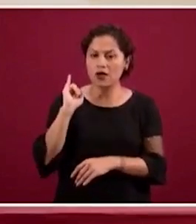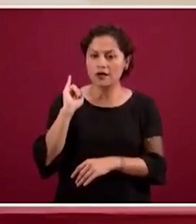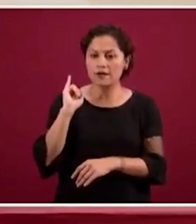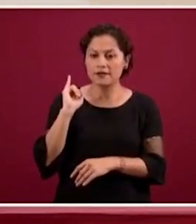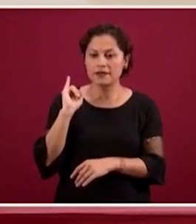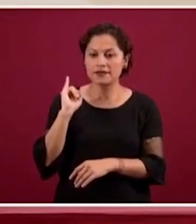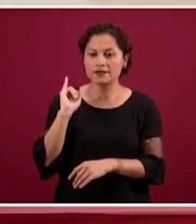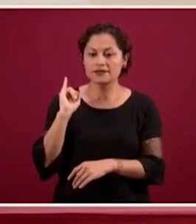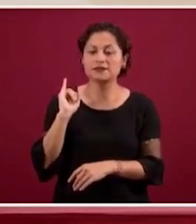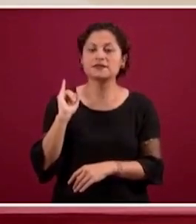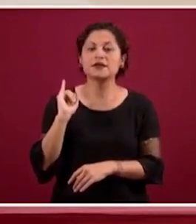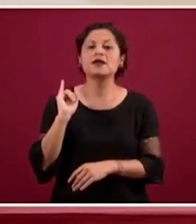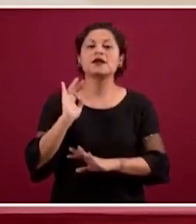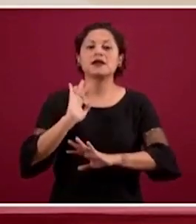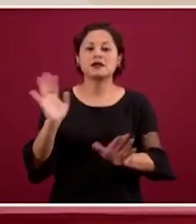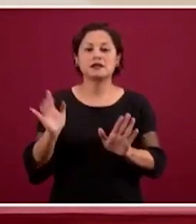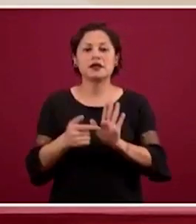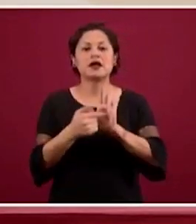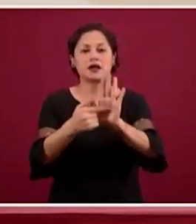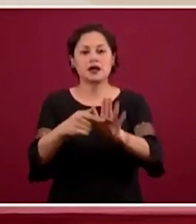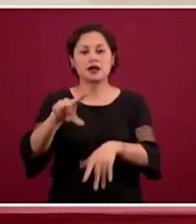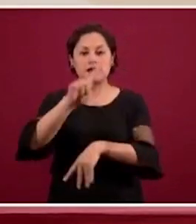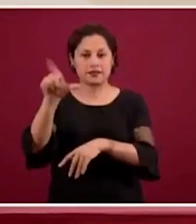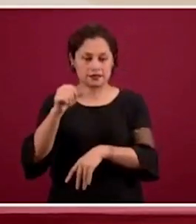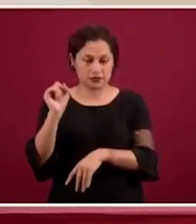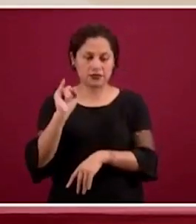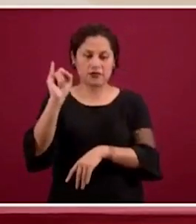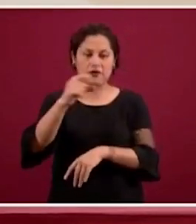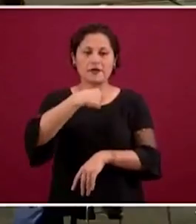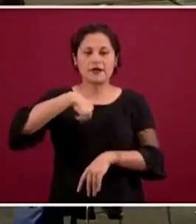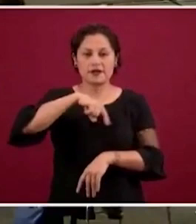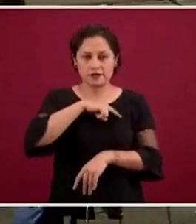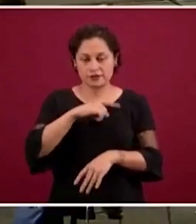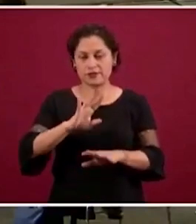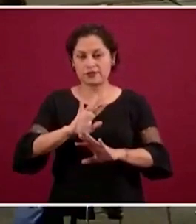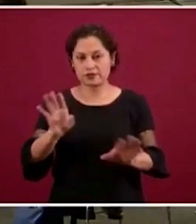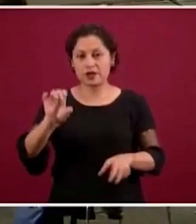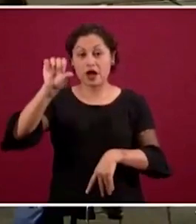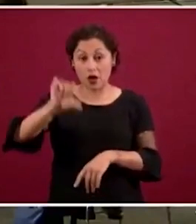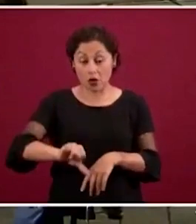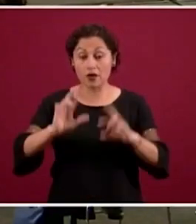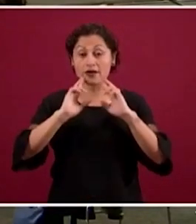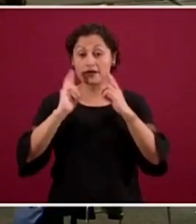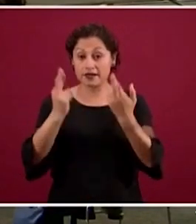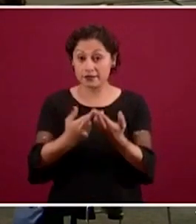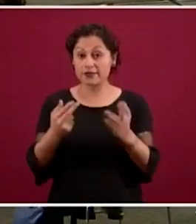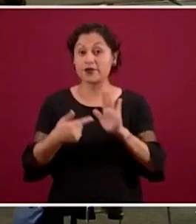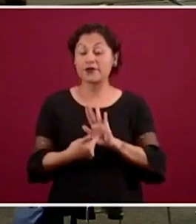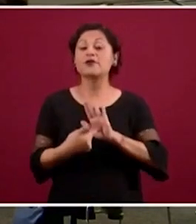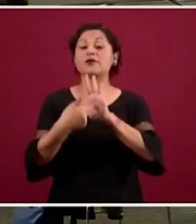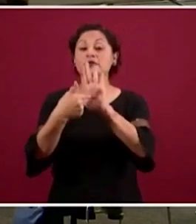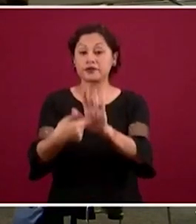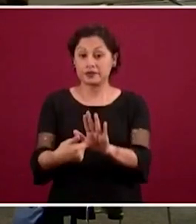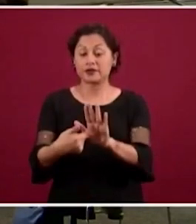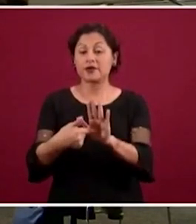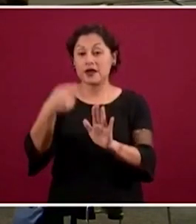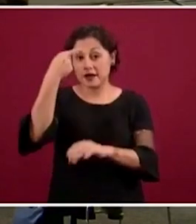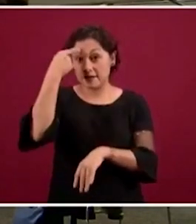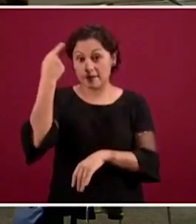pero lo presentamos ya formalmente para que el Consejo determinara lo que procede